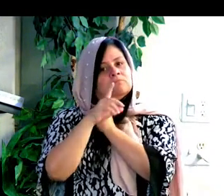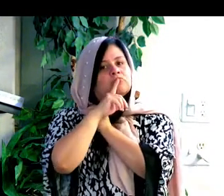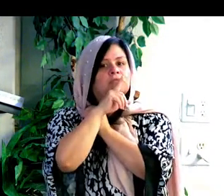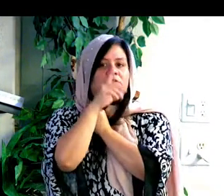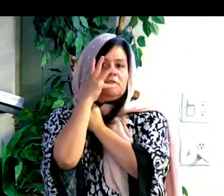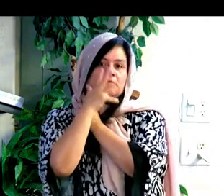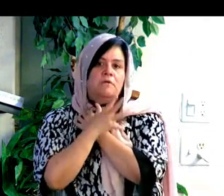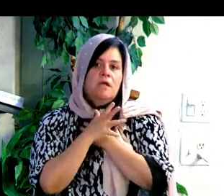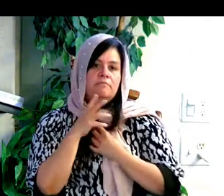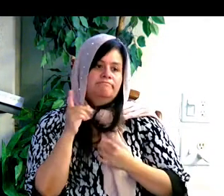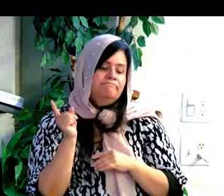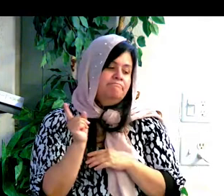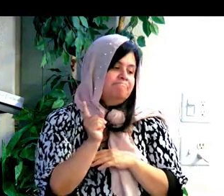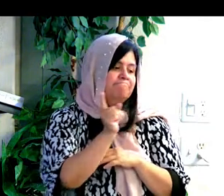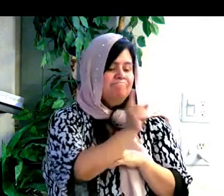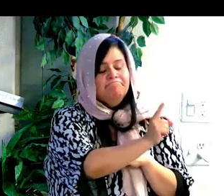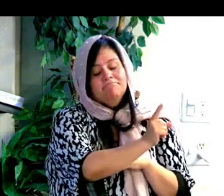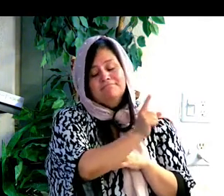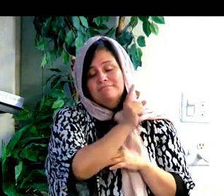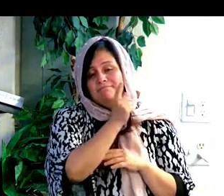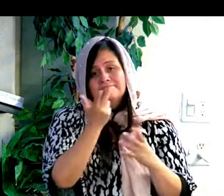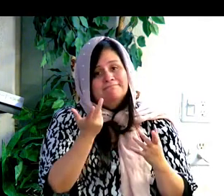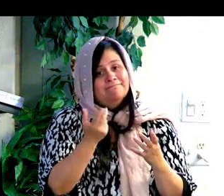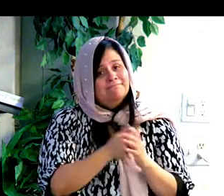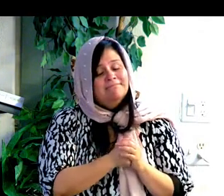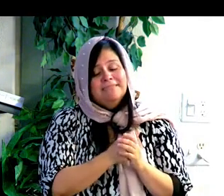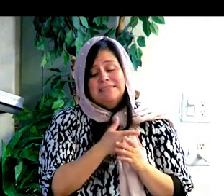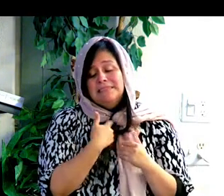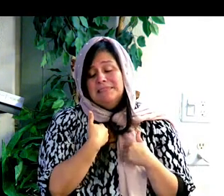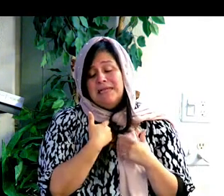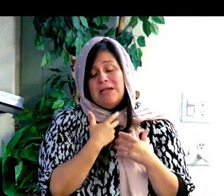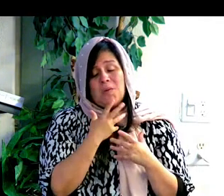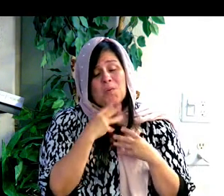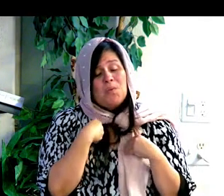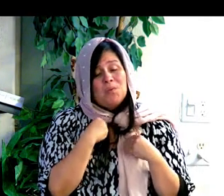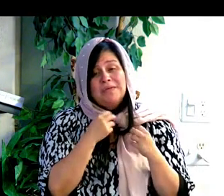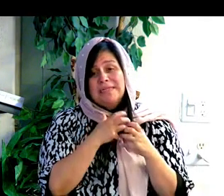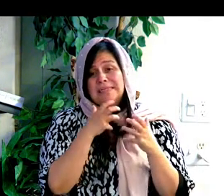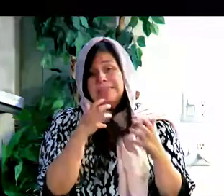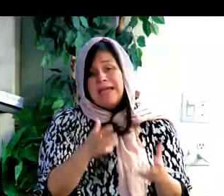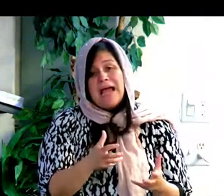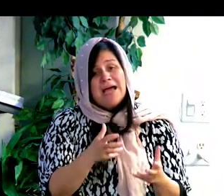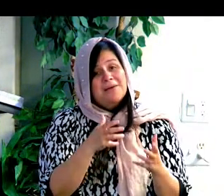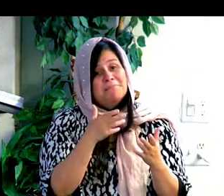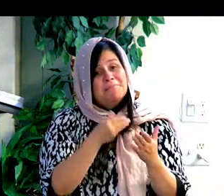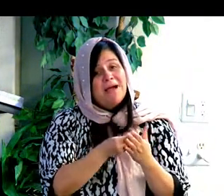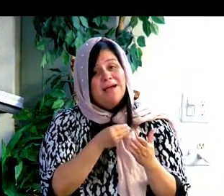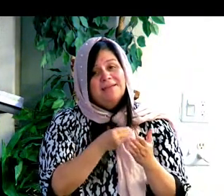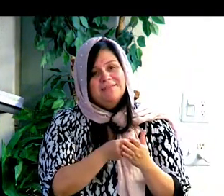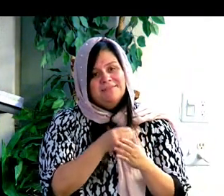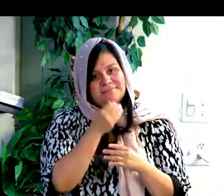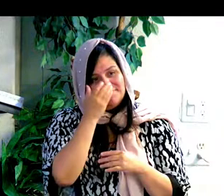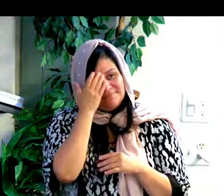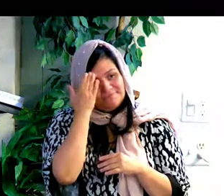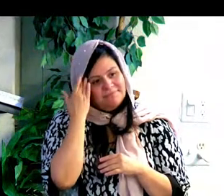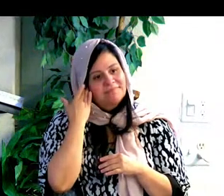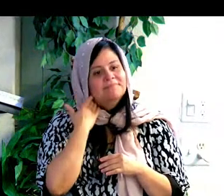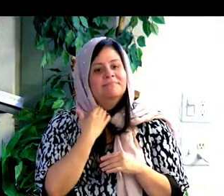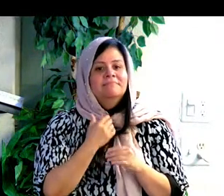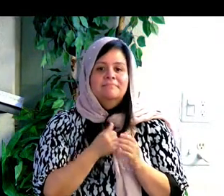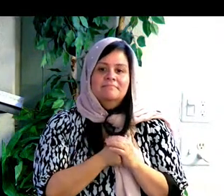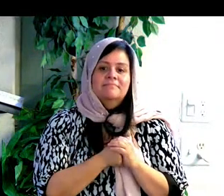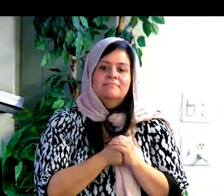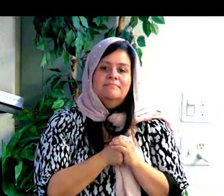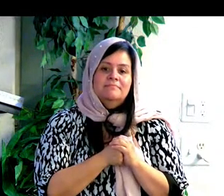Pero él, afligido por estas palabras, se fue triste porque era un dueño de muchos bienes, era un hombre muy rico. So we